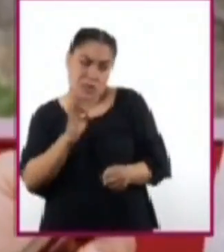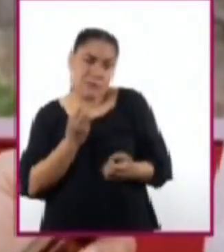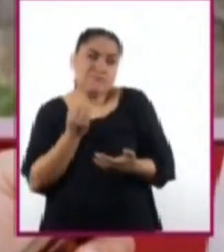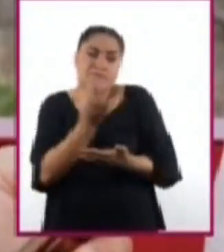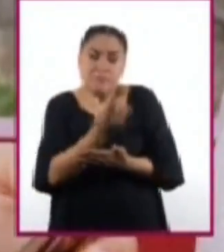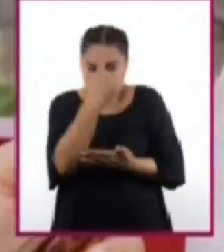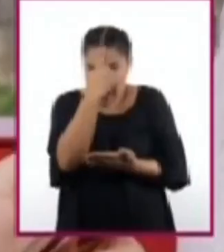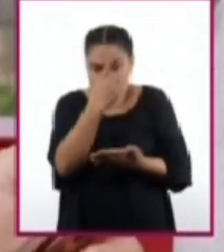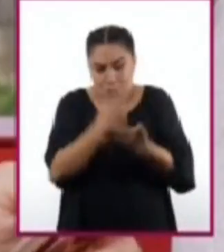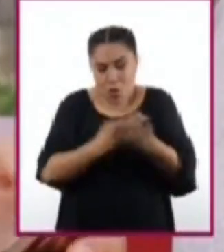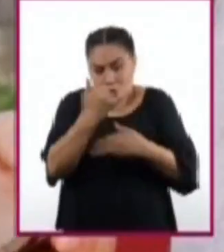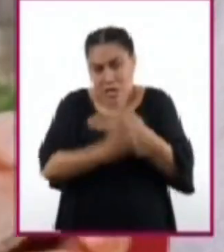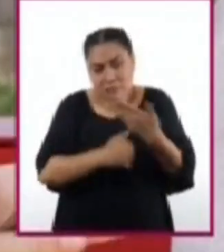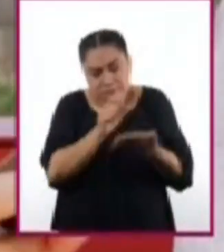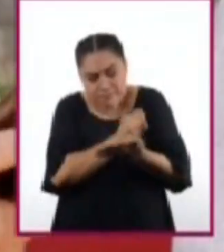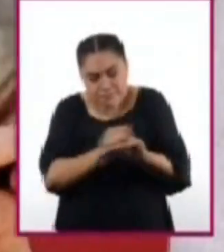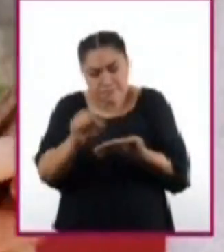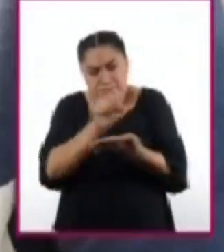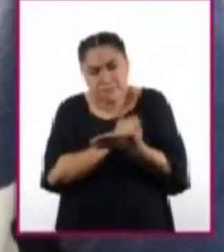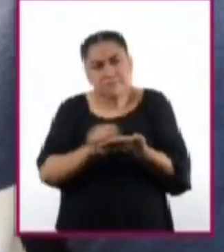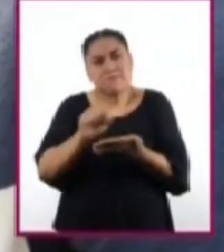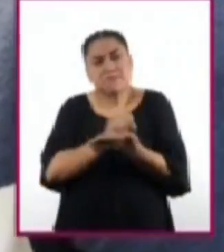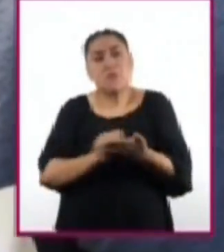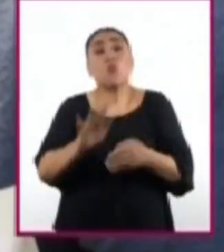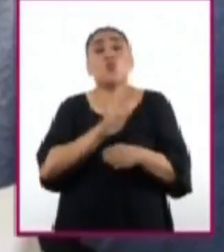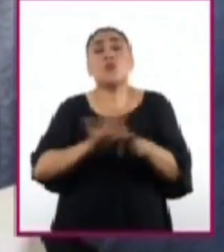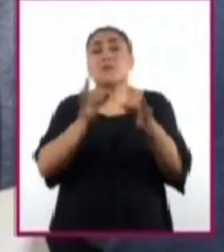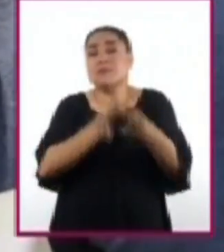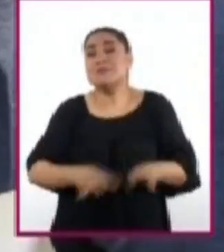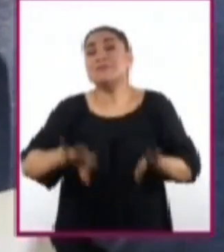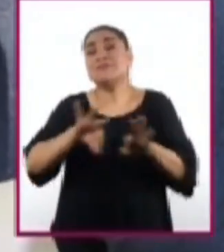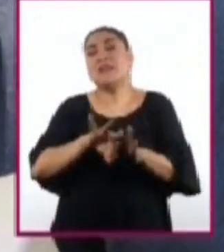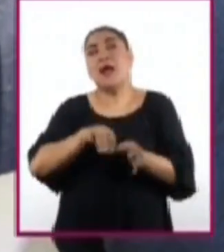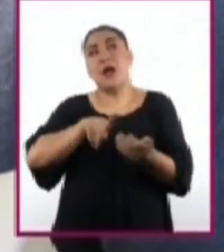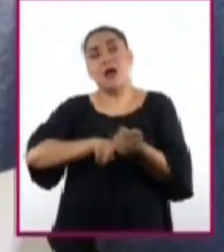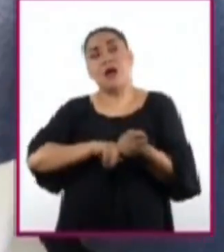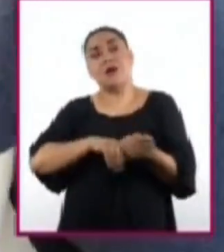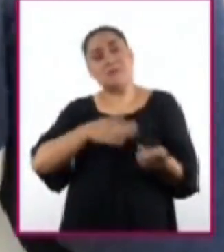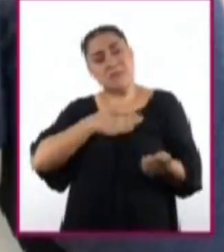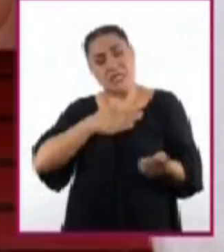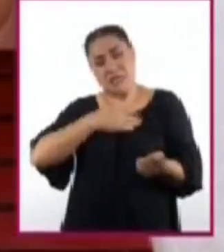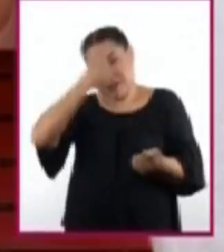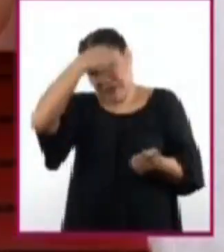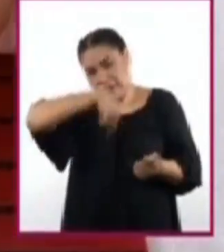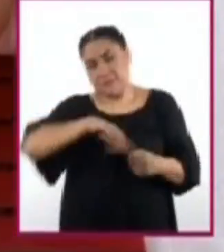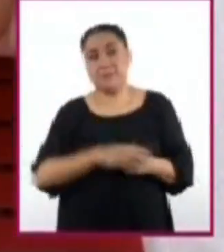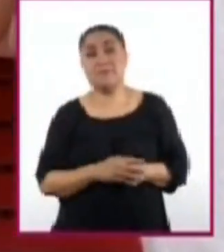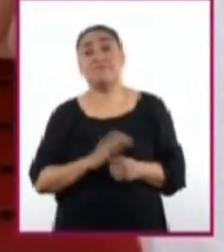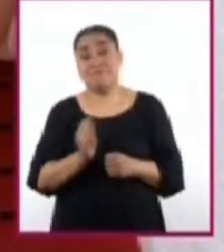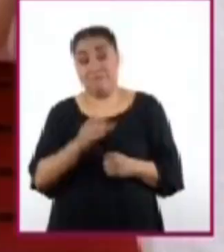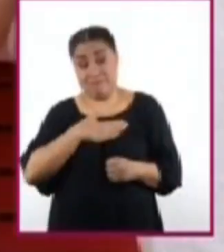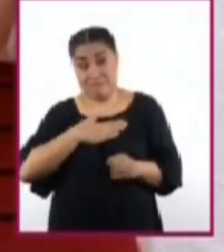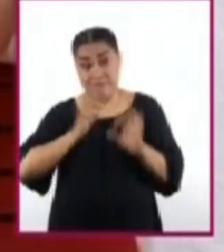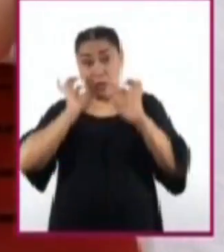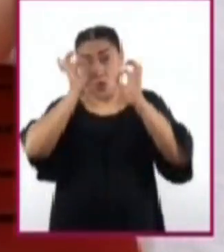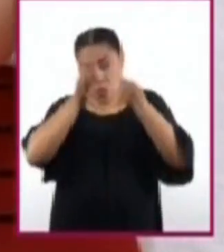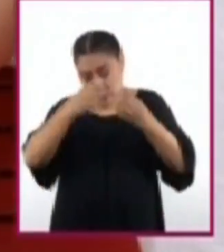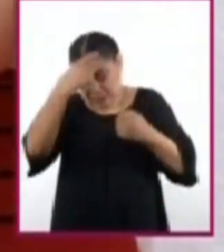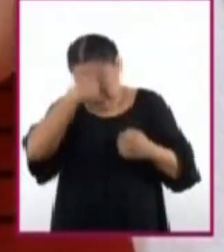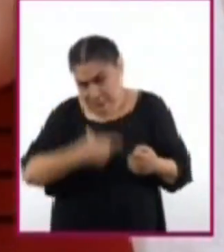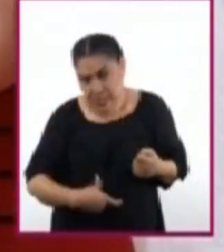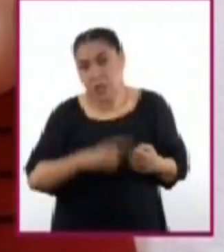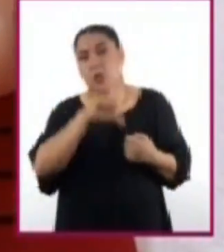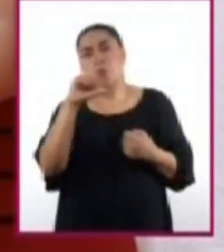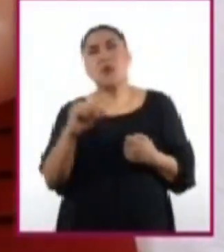proyecto de vida, a partir de uno de los aspectos más importantes de tu identidad, el autoconocimiento y la información